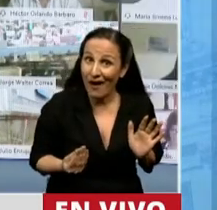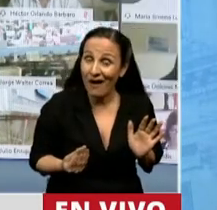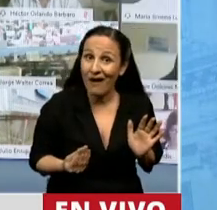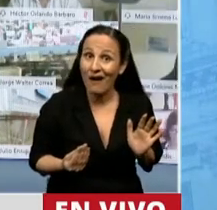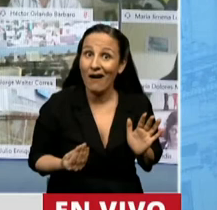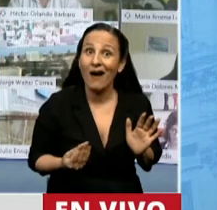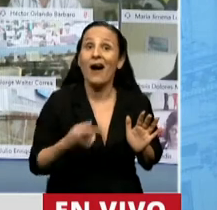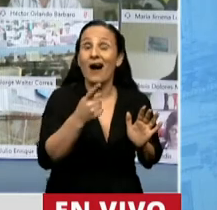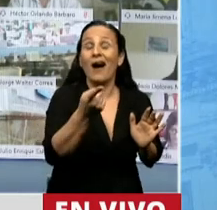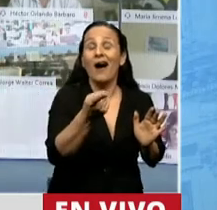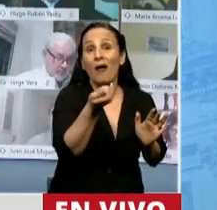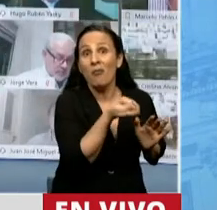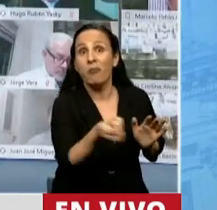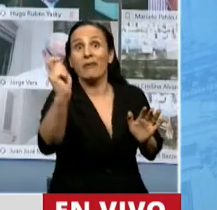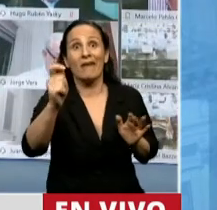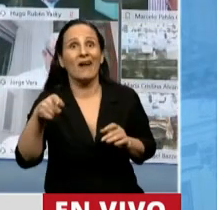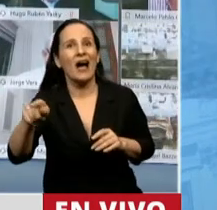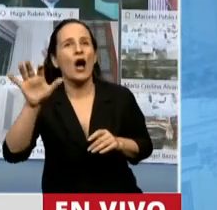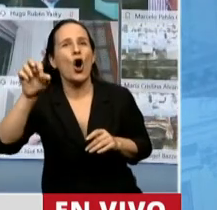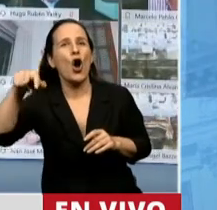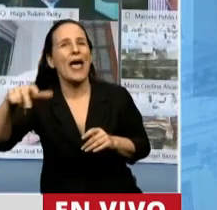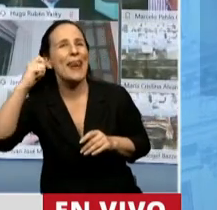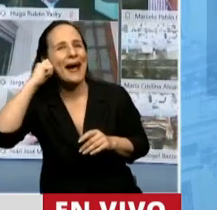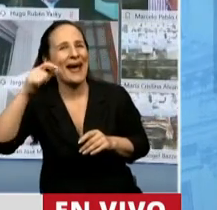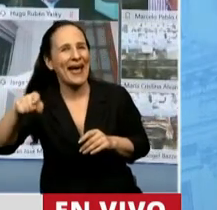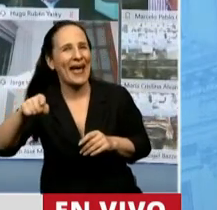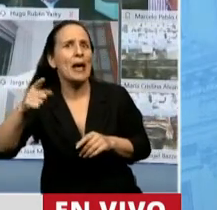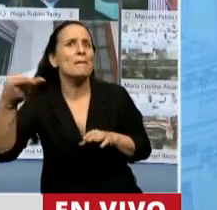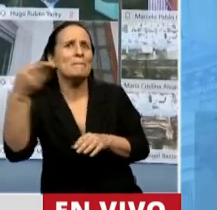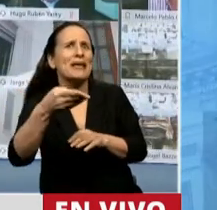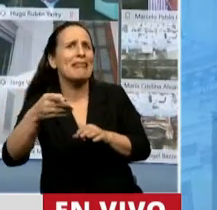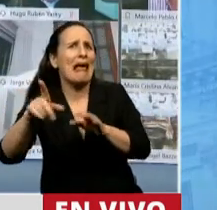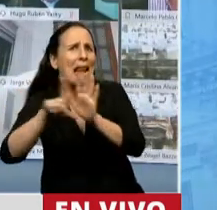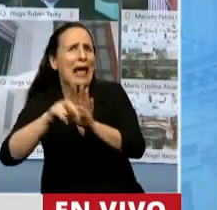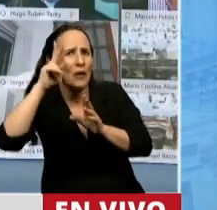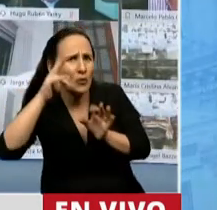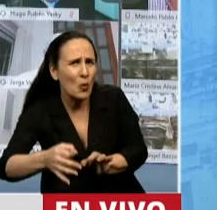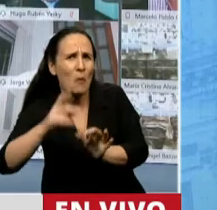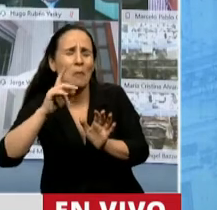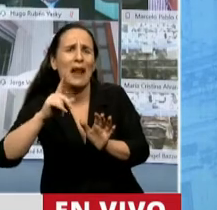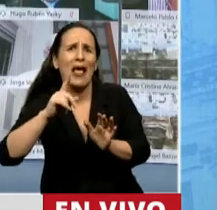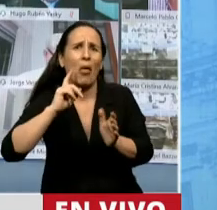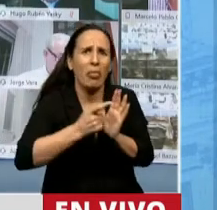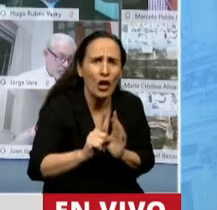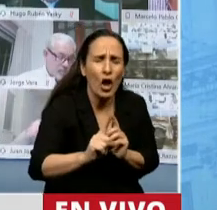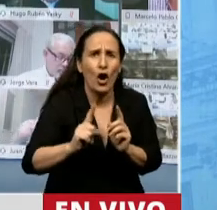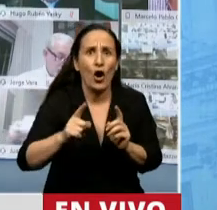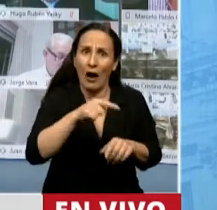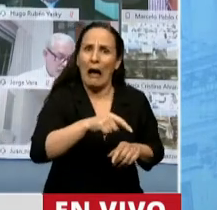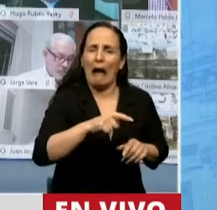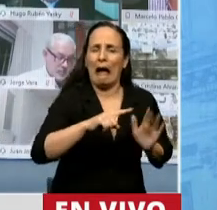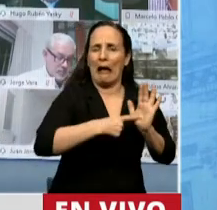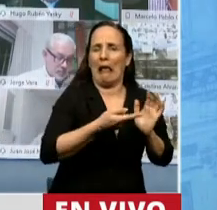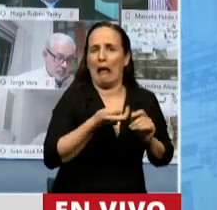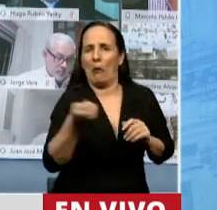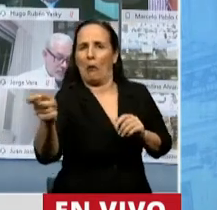le metió una demanda a la ONG que estaba pidiendo que se cumpliera con la ley de la protección ambiental. Y para cerrarlo,